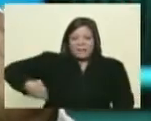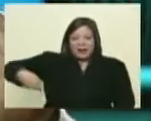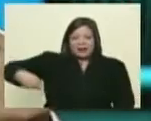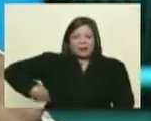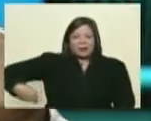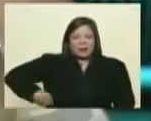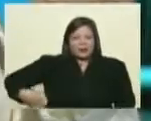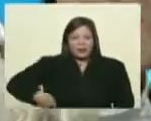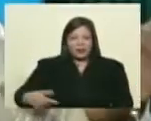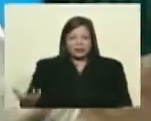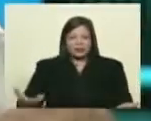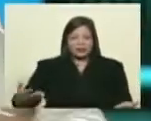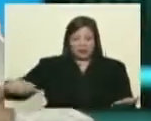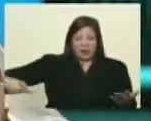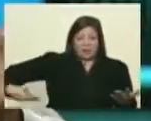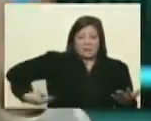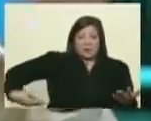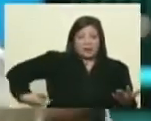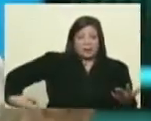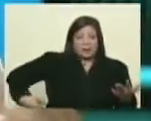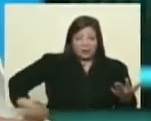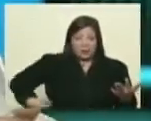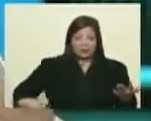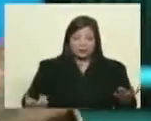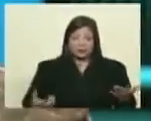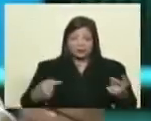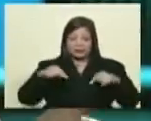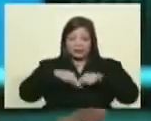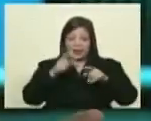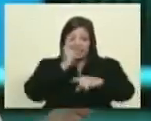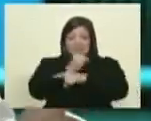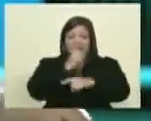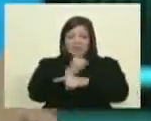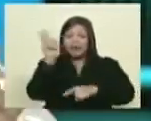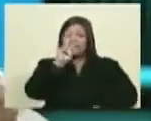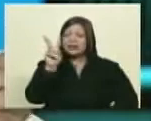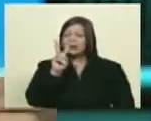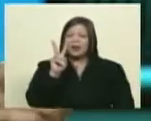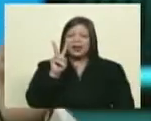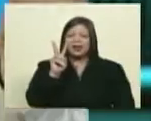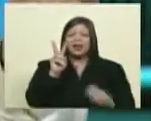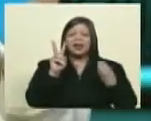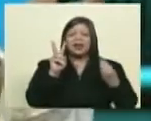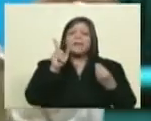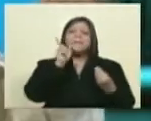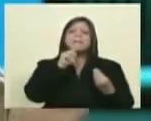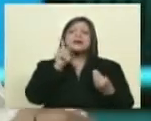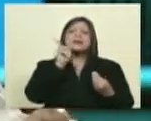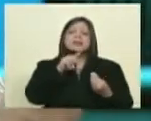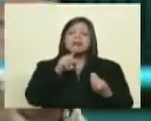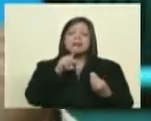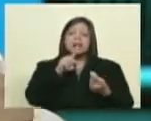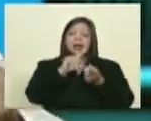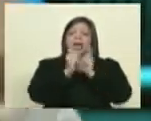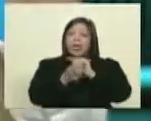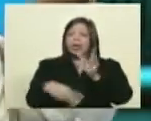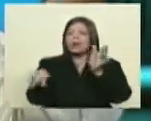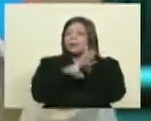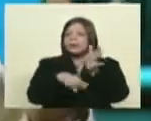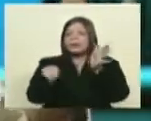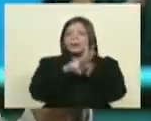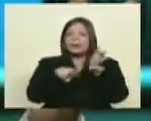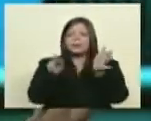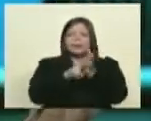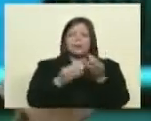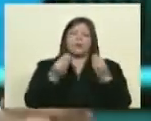que le queda porque el problema de la repetición gobeliana de que estamos en una dictadura hace que se convierta una mentira no solamente en verdad como decía Goebbels sino en un